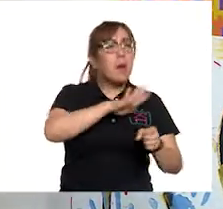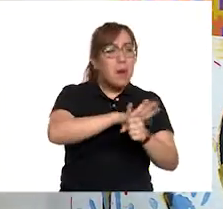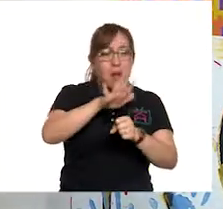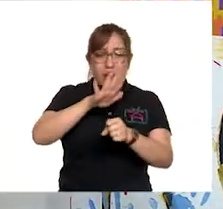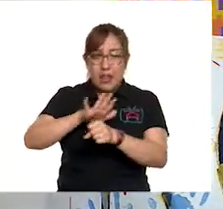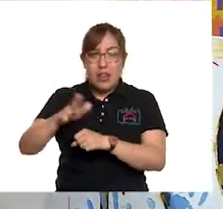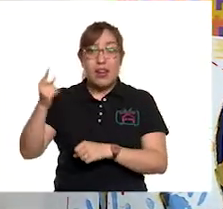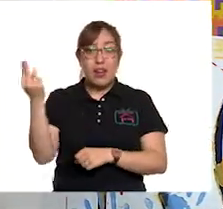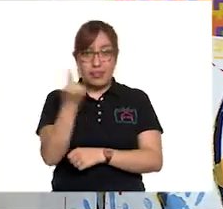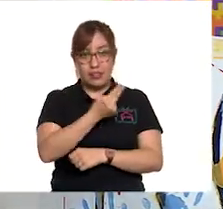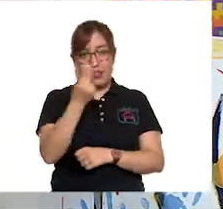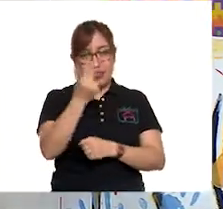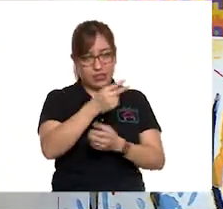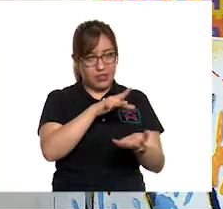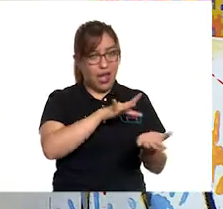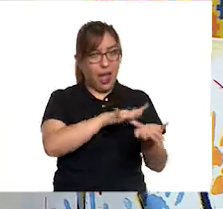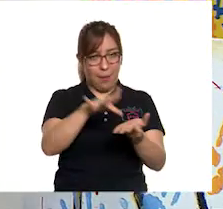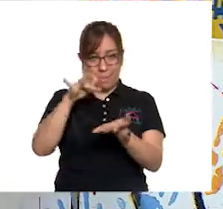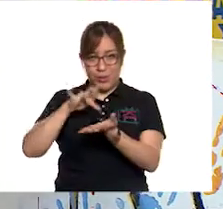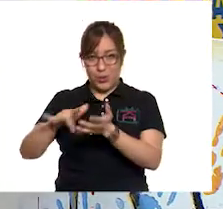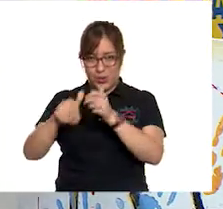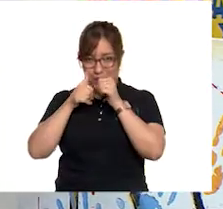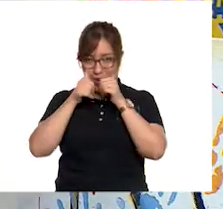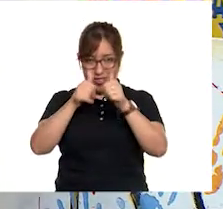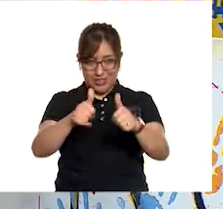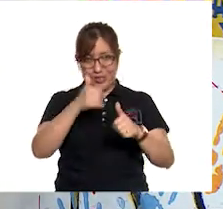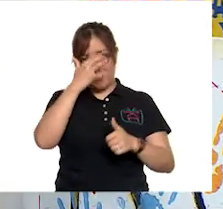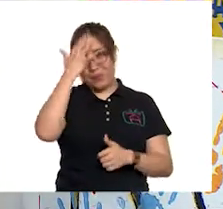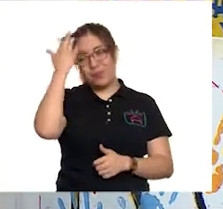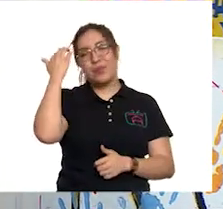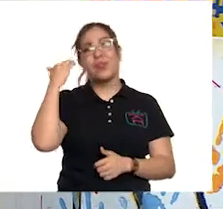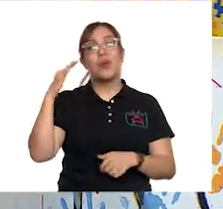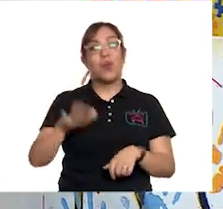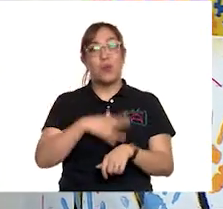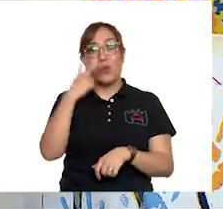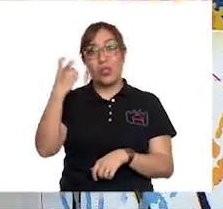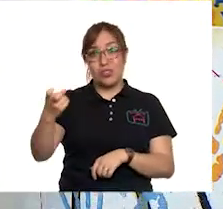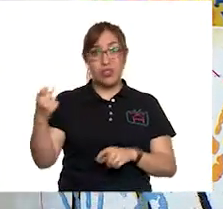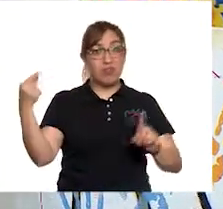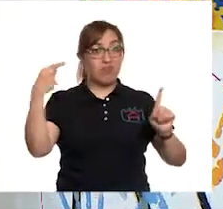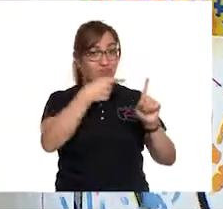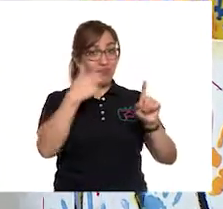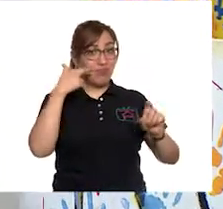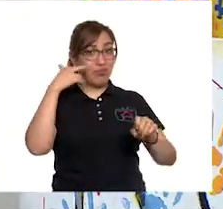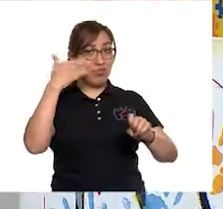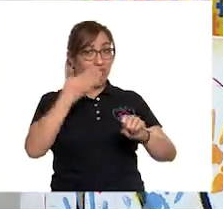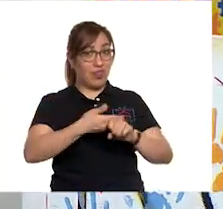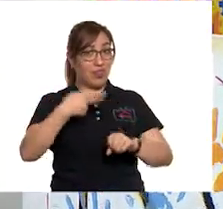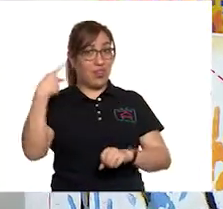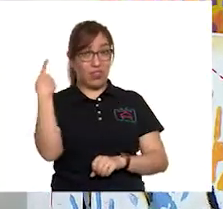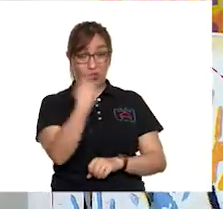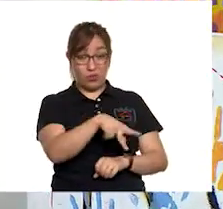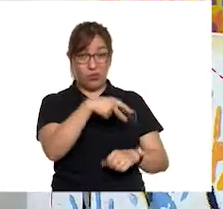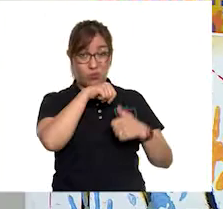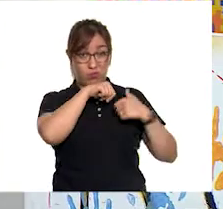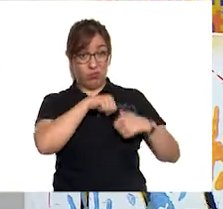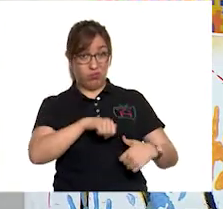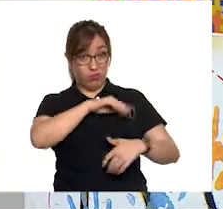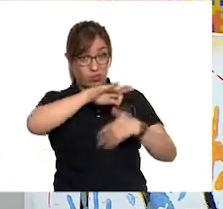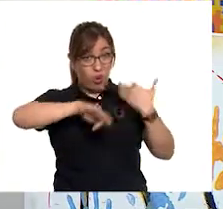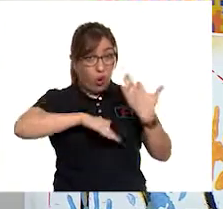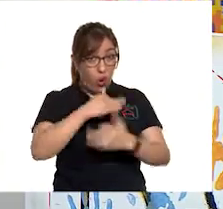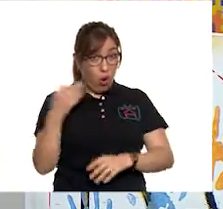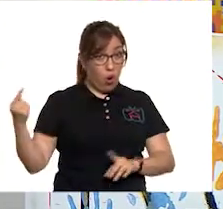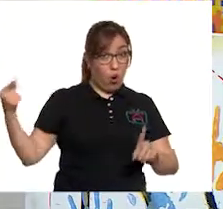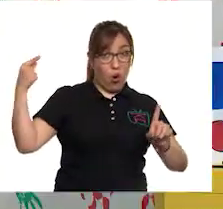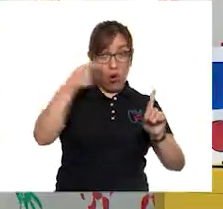comunes. Por eso es muy injusto y desigual dejar la responsabilidad solo a una persona. Así es.